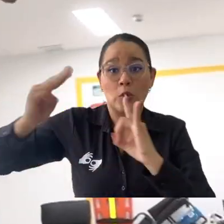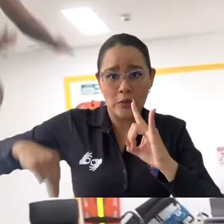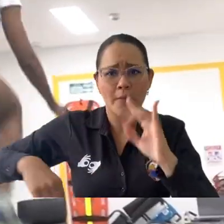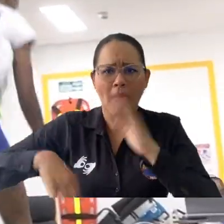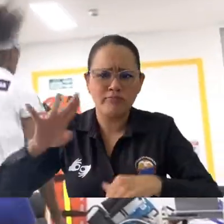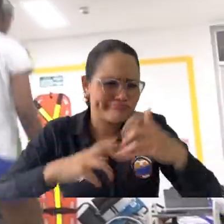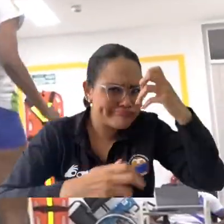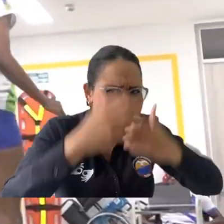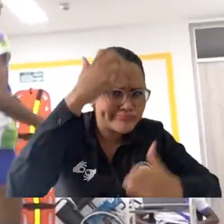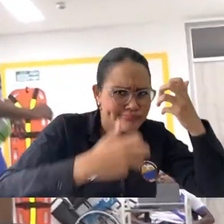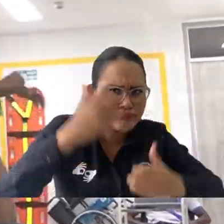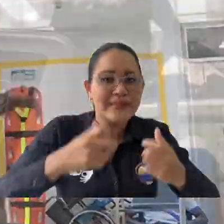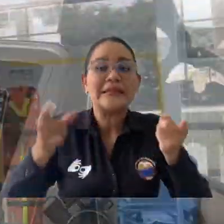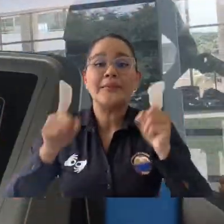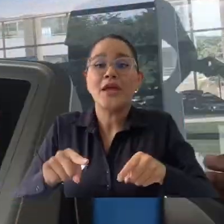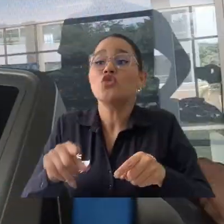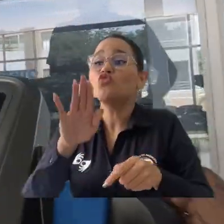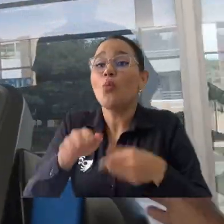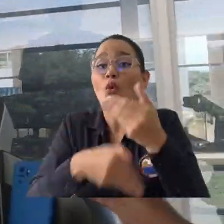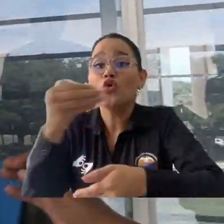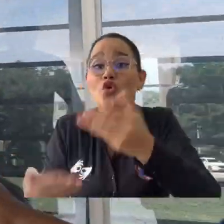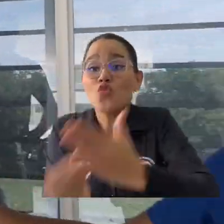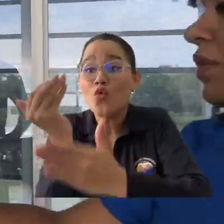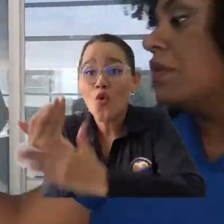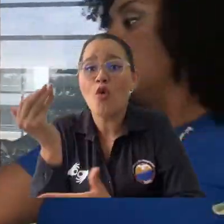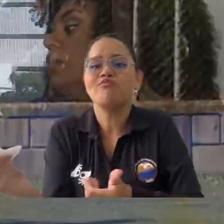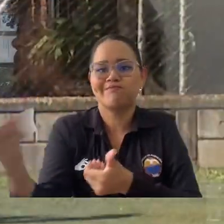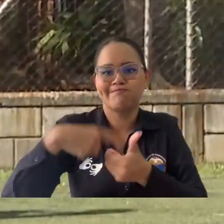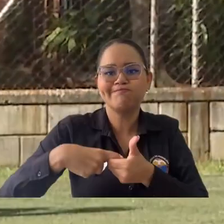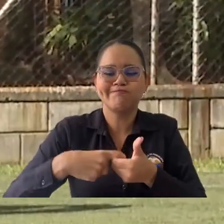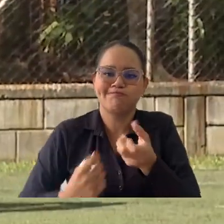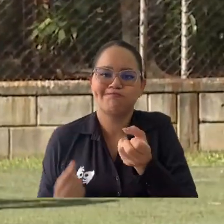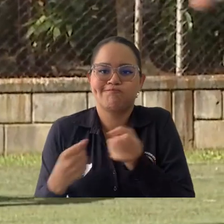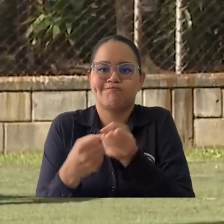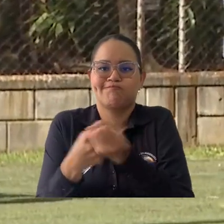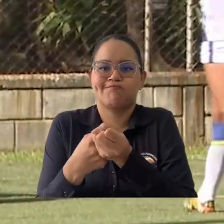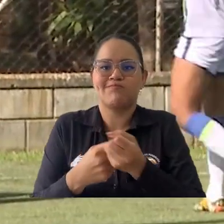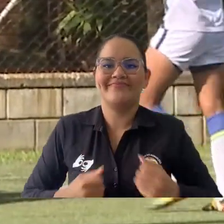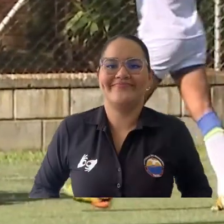Estudios Biomédicos de la Universidad y apoyar los procesos de nuevos talentos.